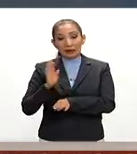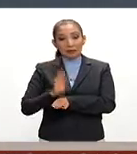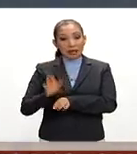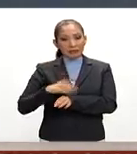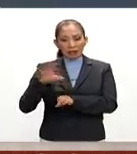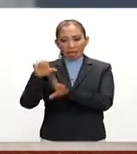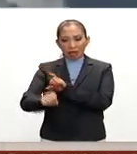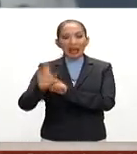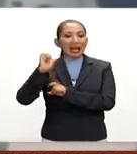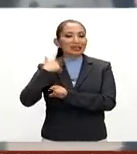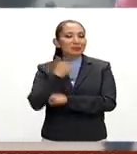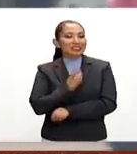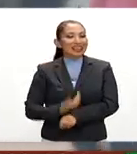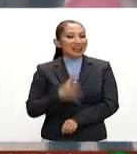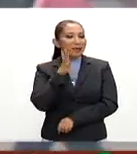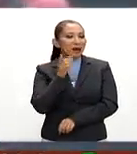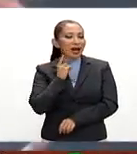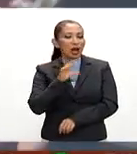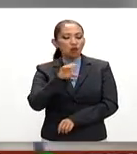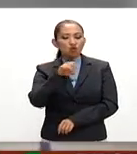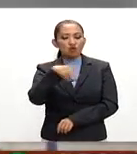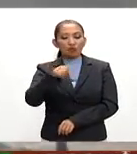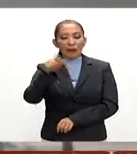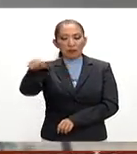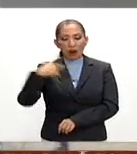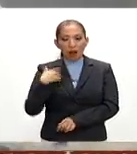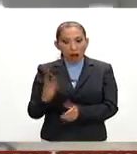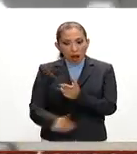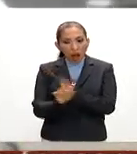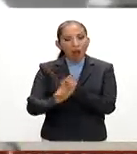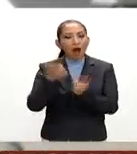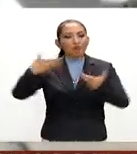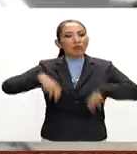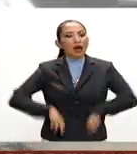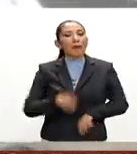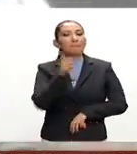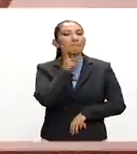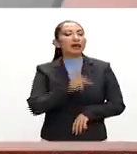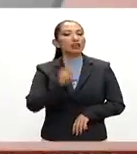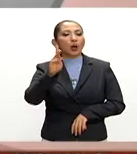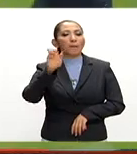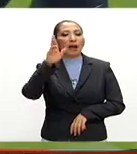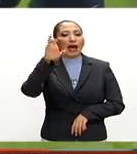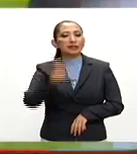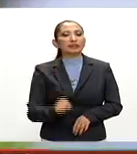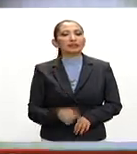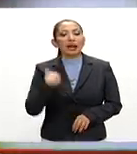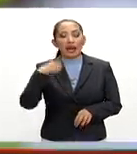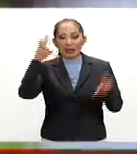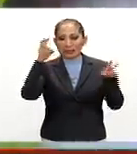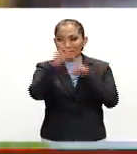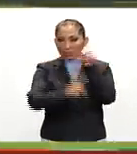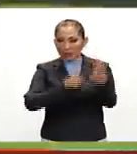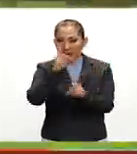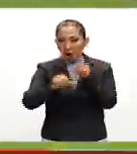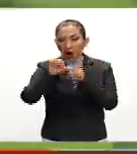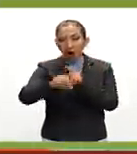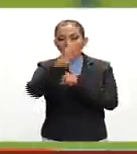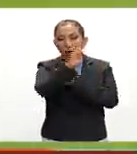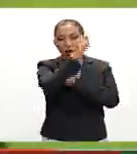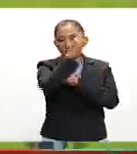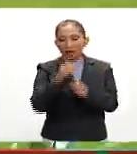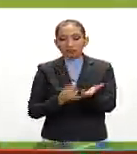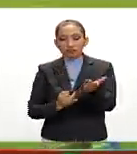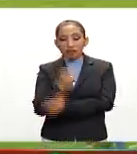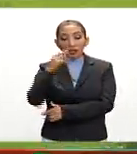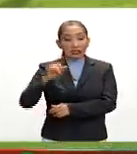arresta al expresidente del Congreso Eduardo Cuña por el escándalo de corrupción en Petrobras y en los deportes hoy los Pumas